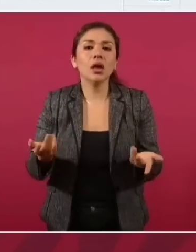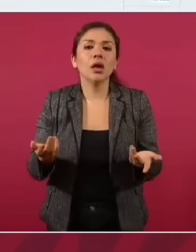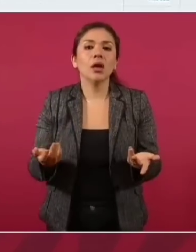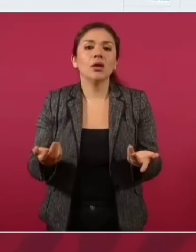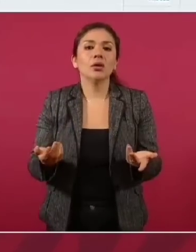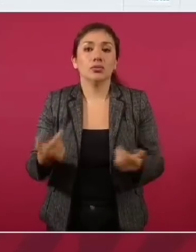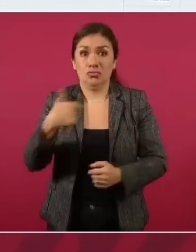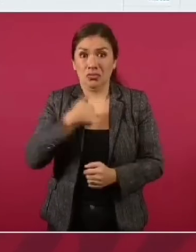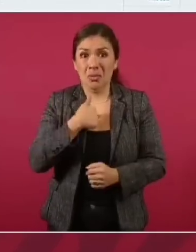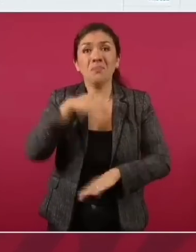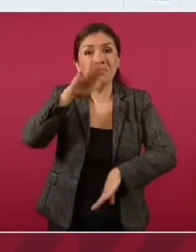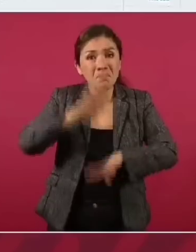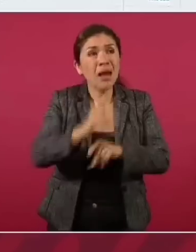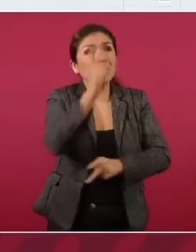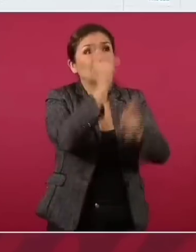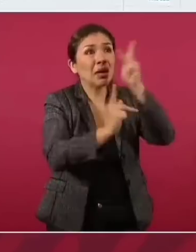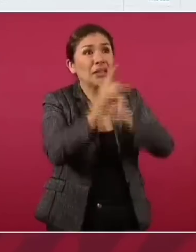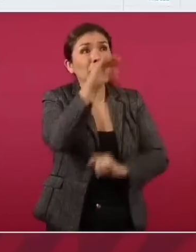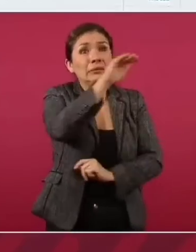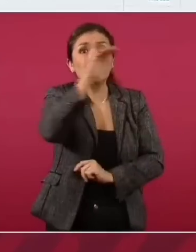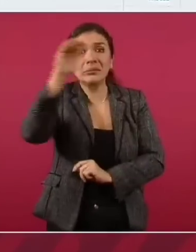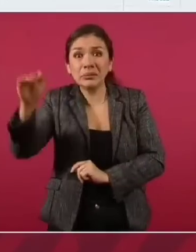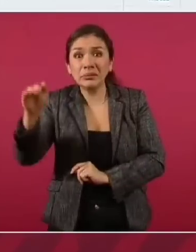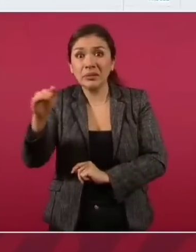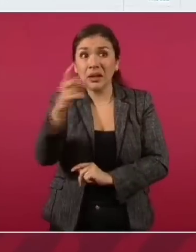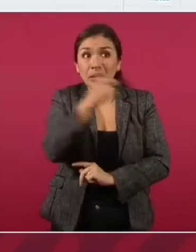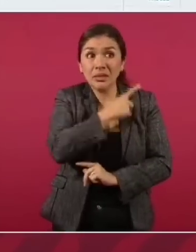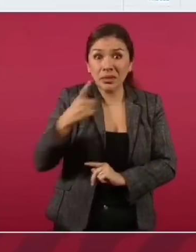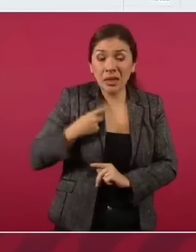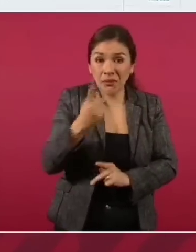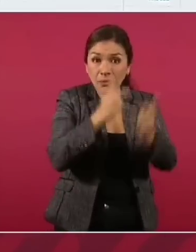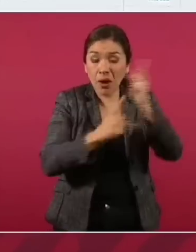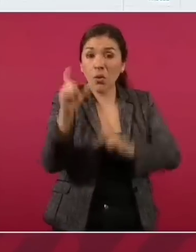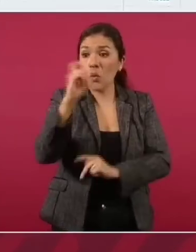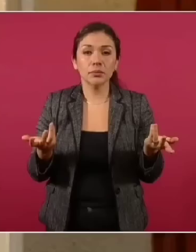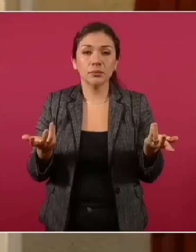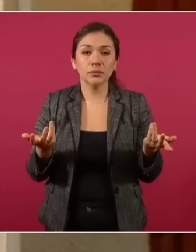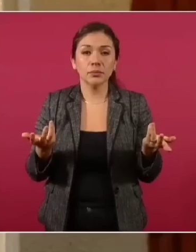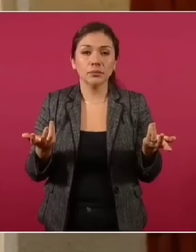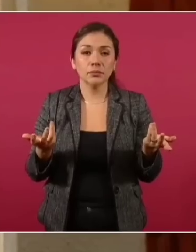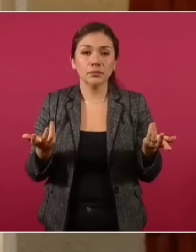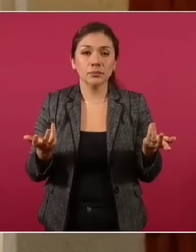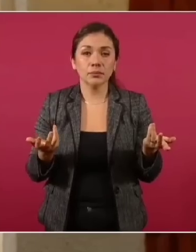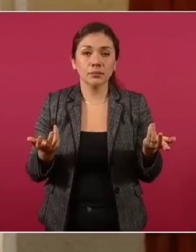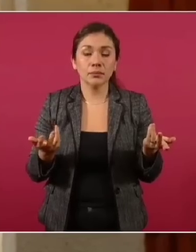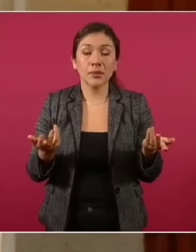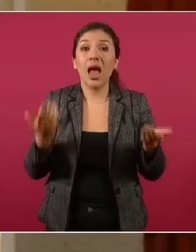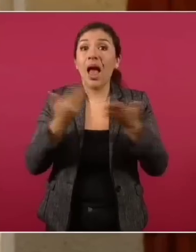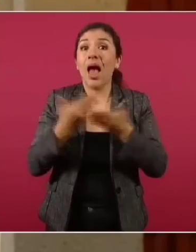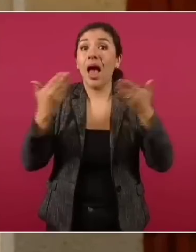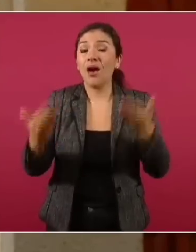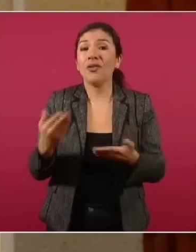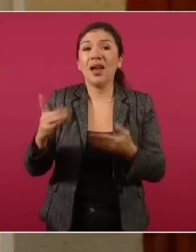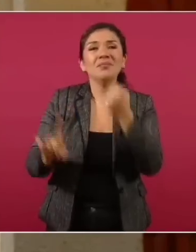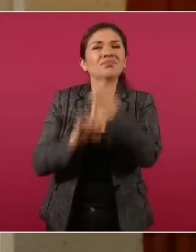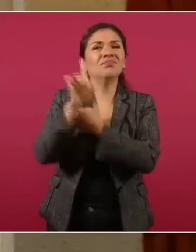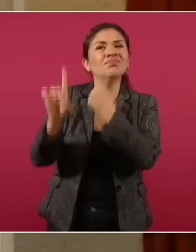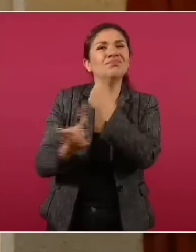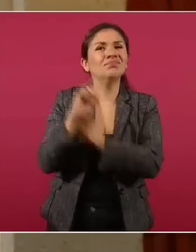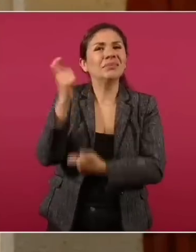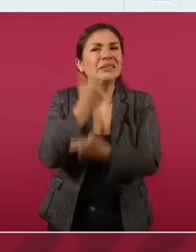solicitamos deuda en la época de la pandemia, ni ahora con la crisis.